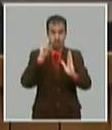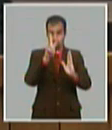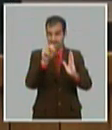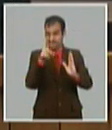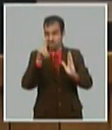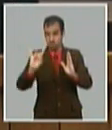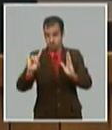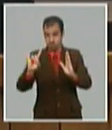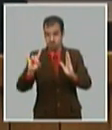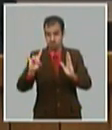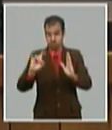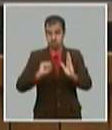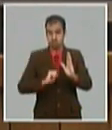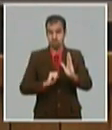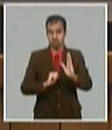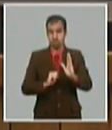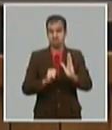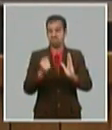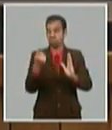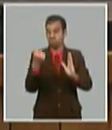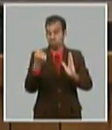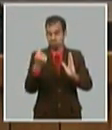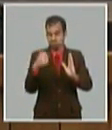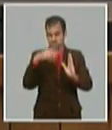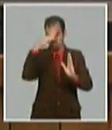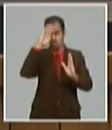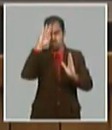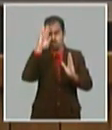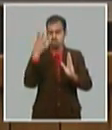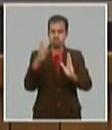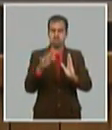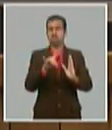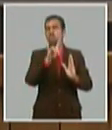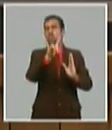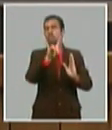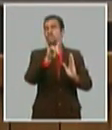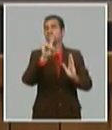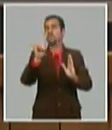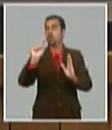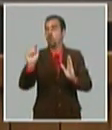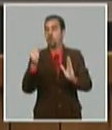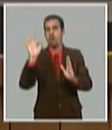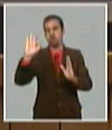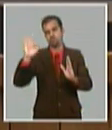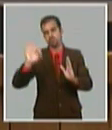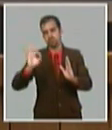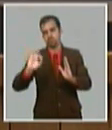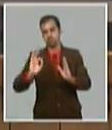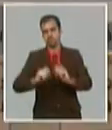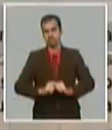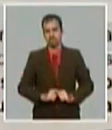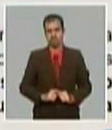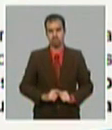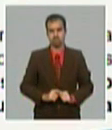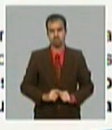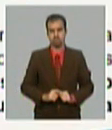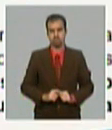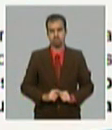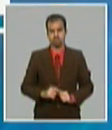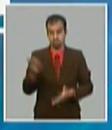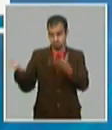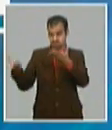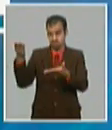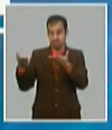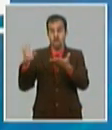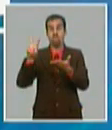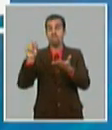bruto a precios constantes la economía alcanzó el 99,8% del 2018 que